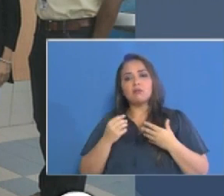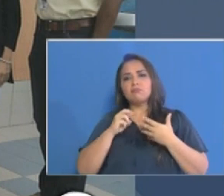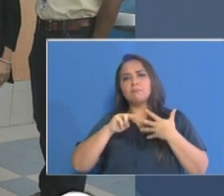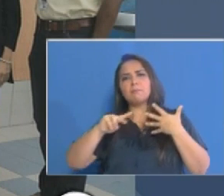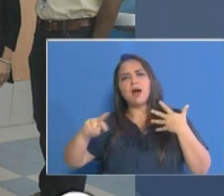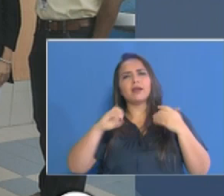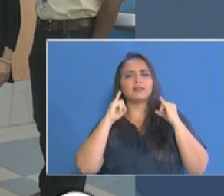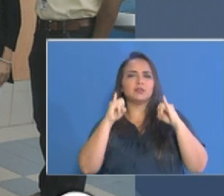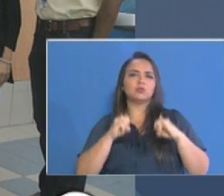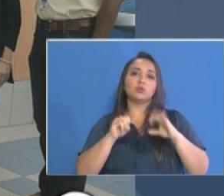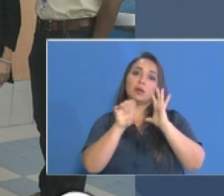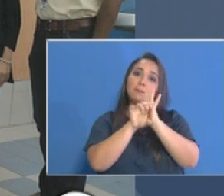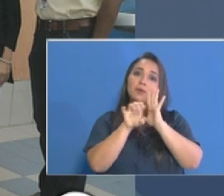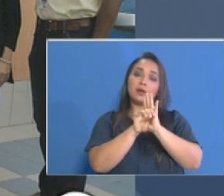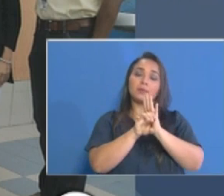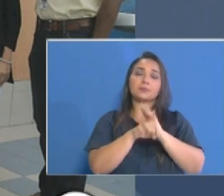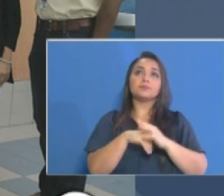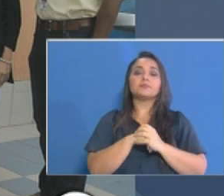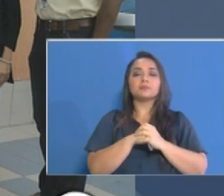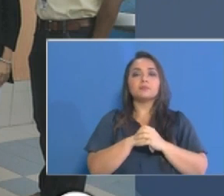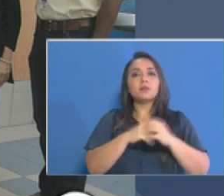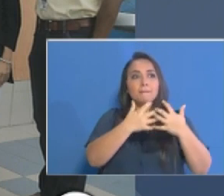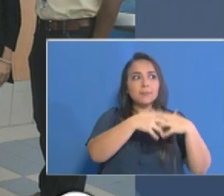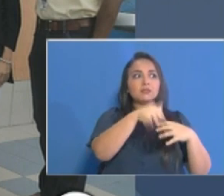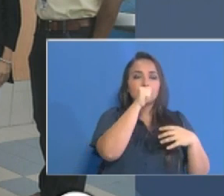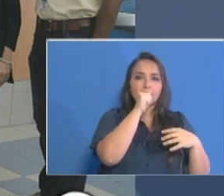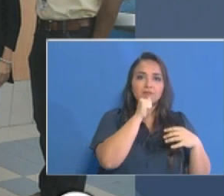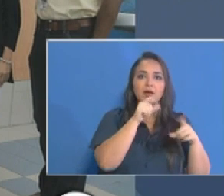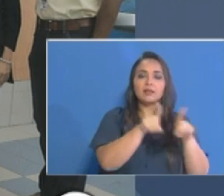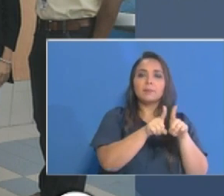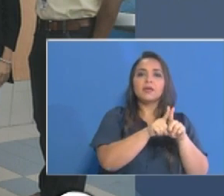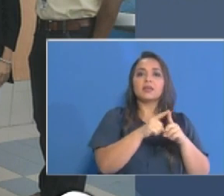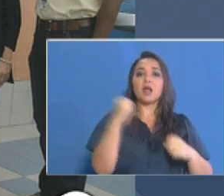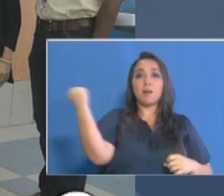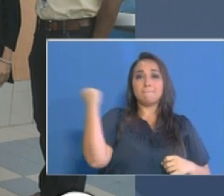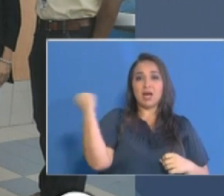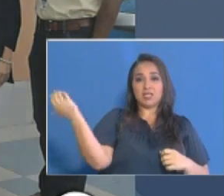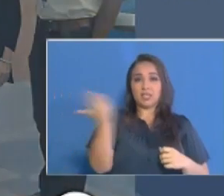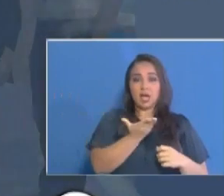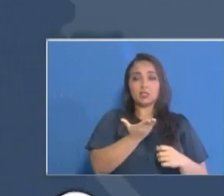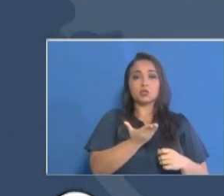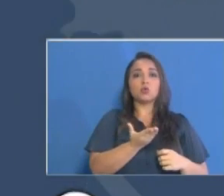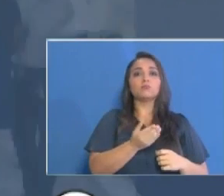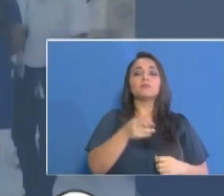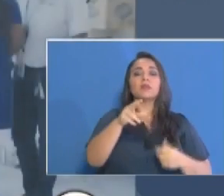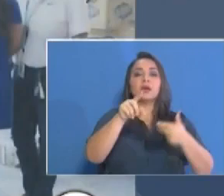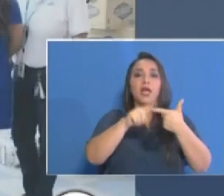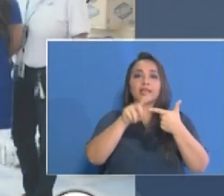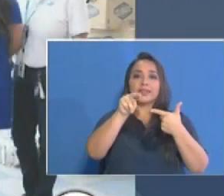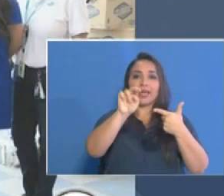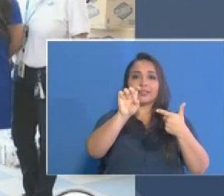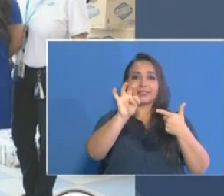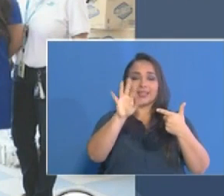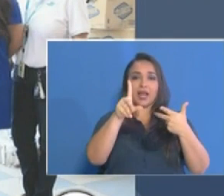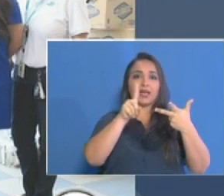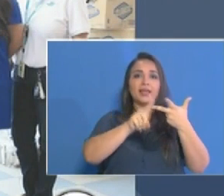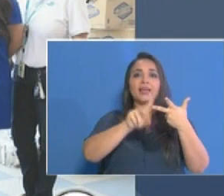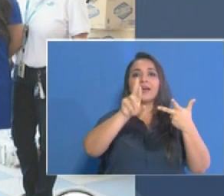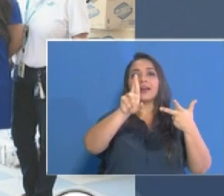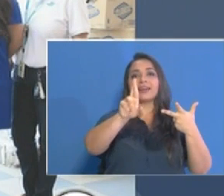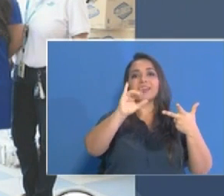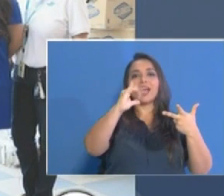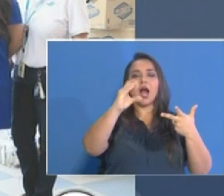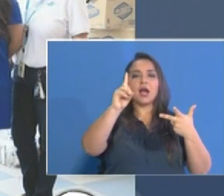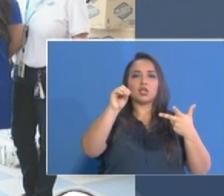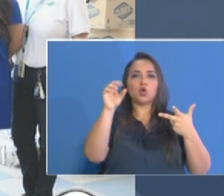de las instituciones entre ellas y organismos y empresas privadas el machetazo Nestlé Panamá Ricardo Pérez que nos ha